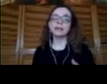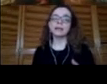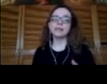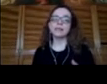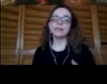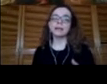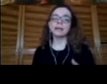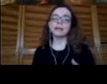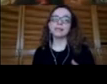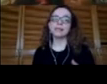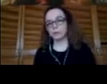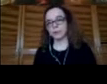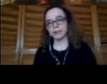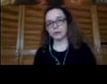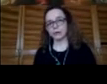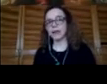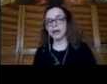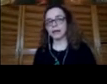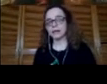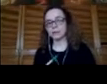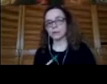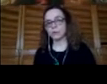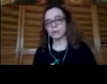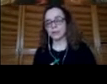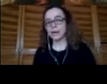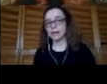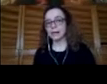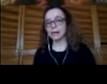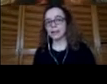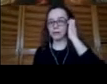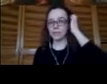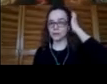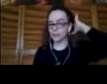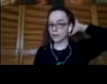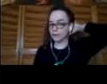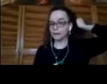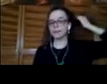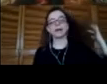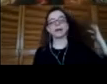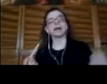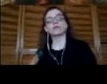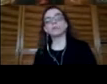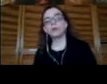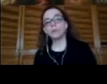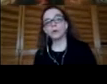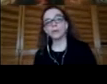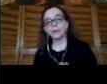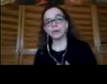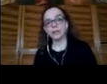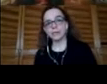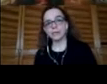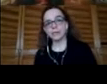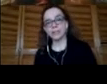través de tres subgrupos. El subgrupo que coordina a los grupos estatales de prevención de embarazo en adolescentes. El subgrupo